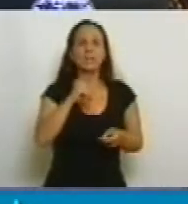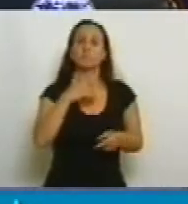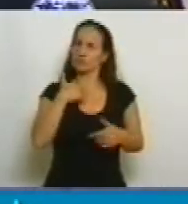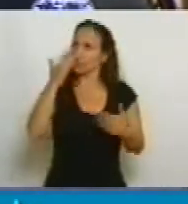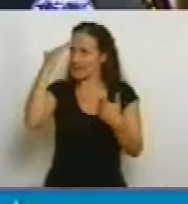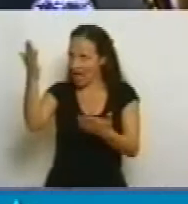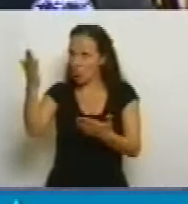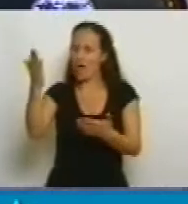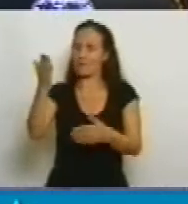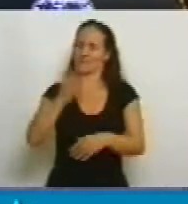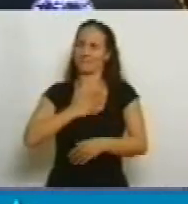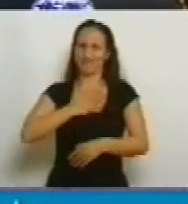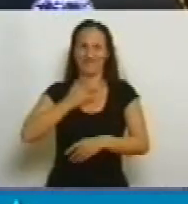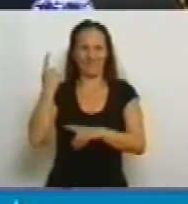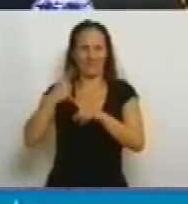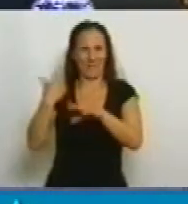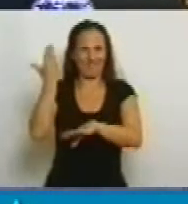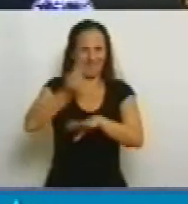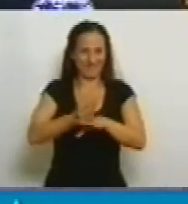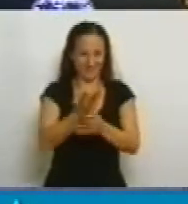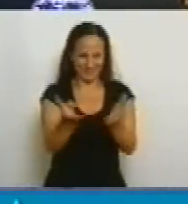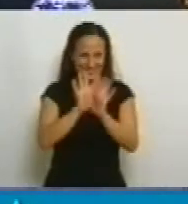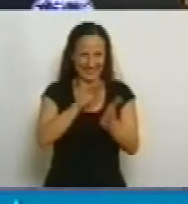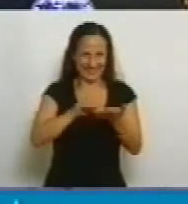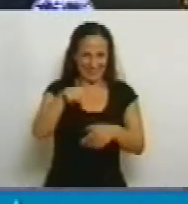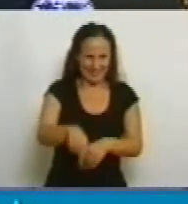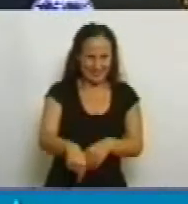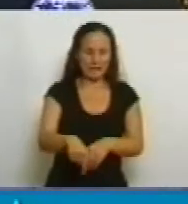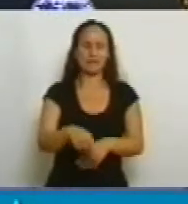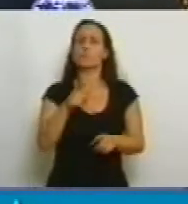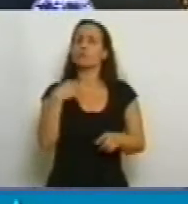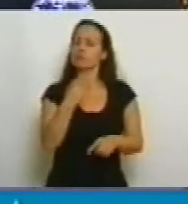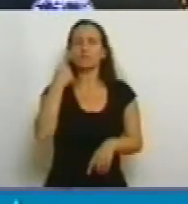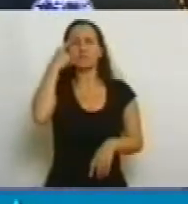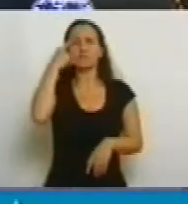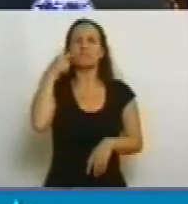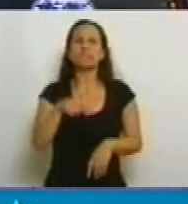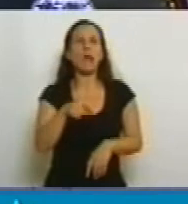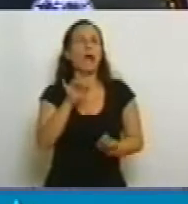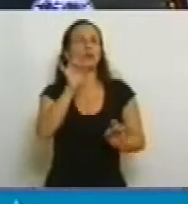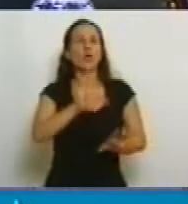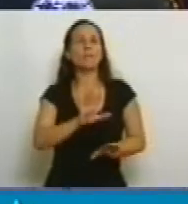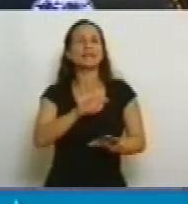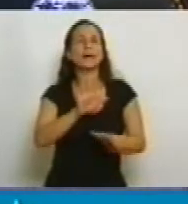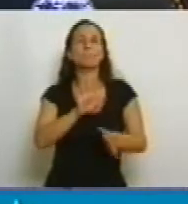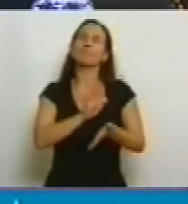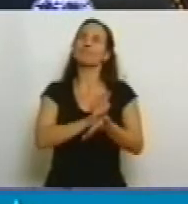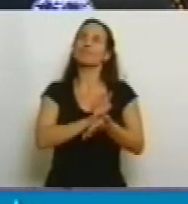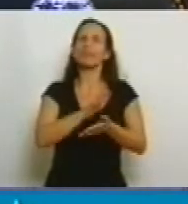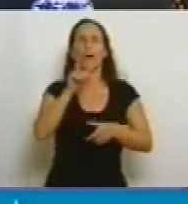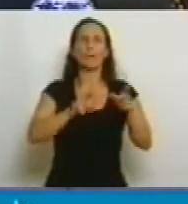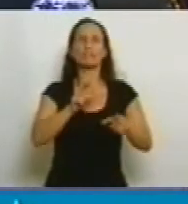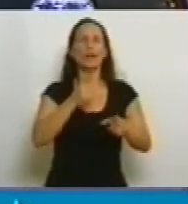también celebramos su presencia en esta casa y creemos que esto no es solamente de aquellos que